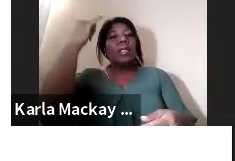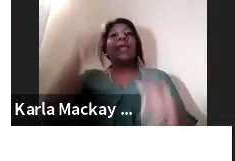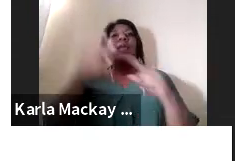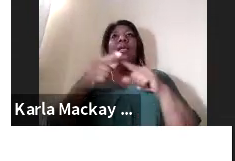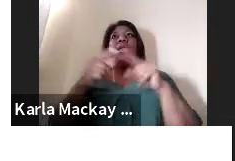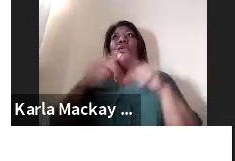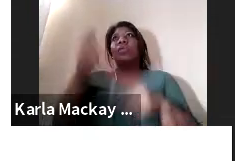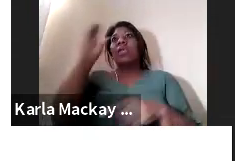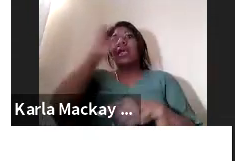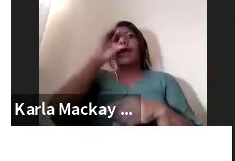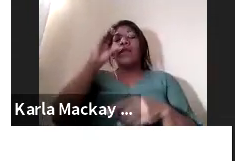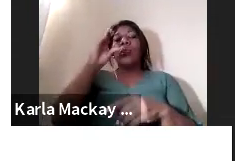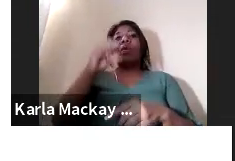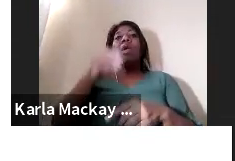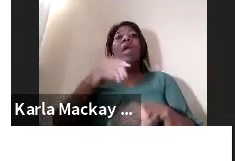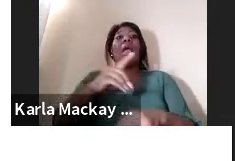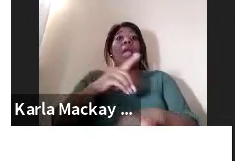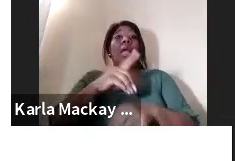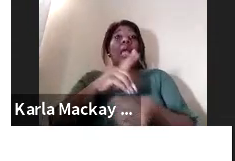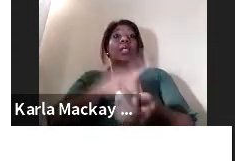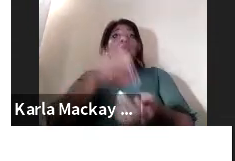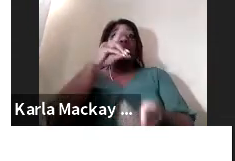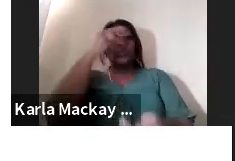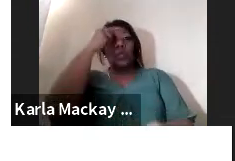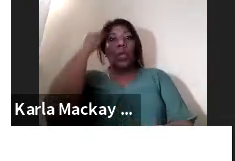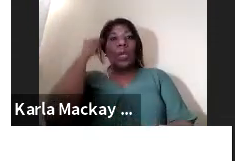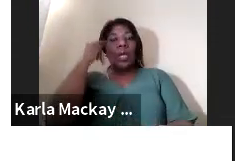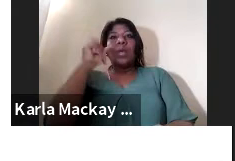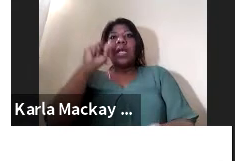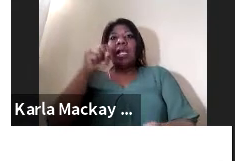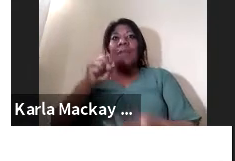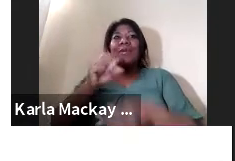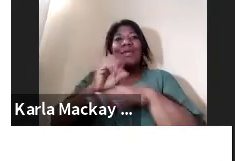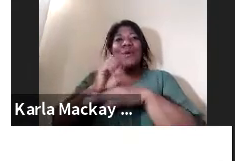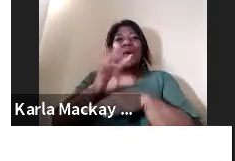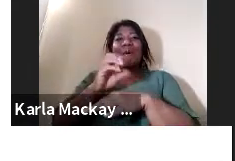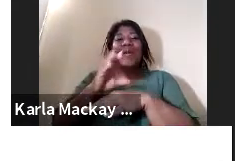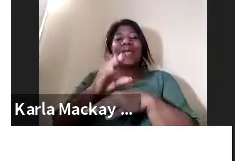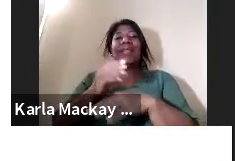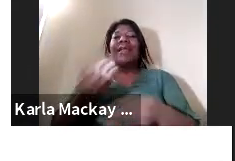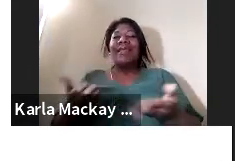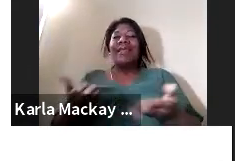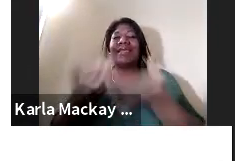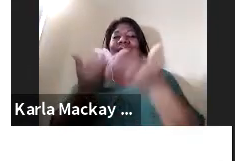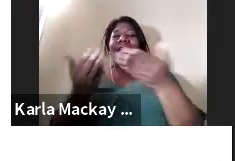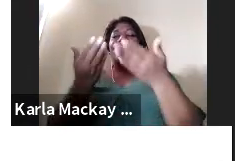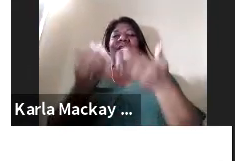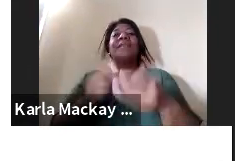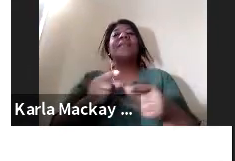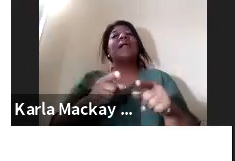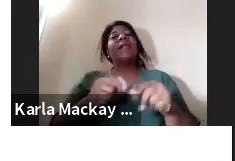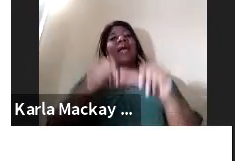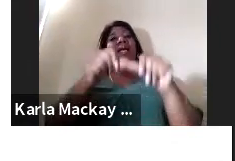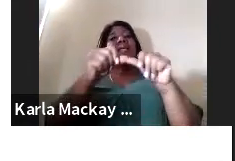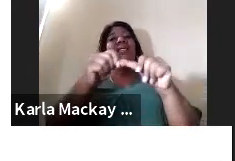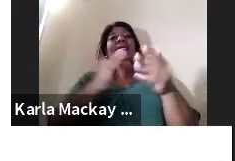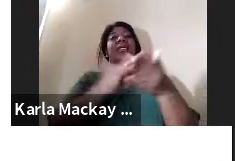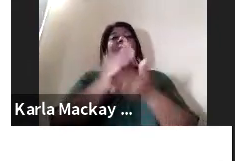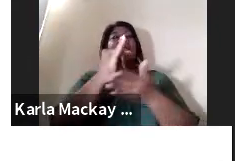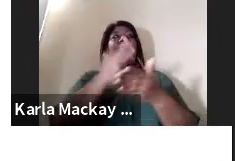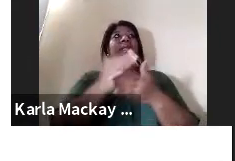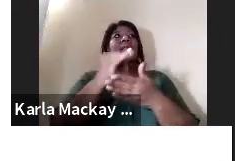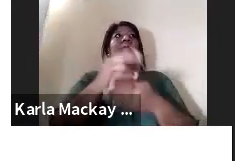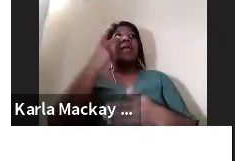para poder colaborar y así lo hemos podido hacer en donde lo construimos en capítulo de libro a través de la aplicación del método MIG